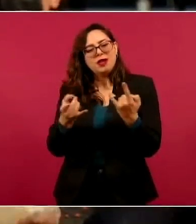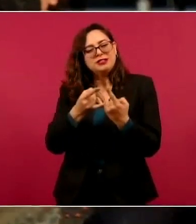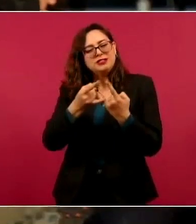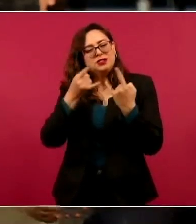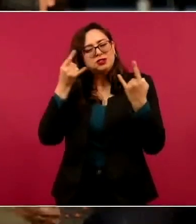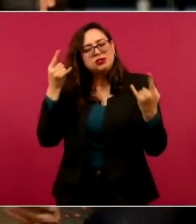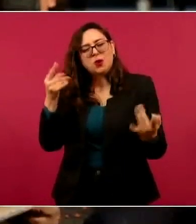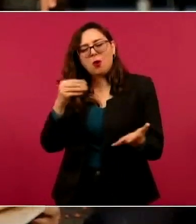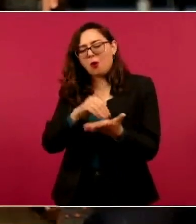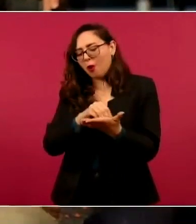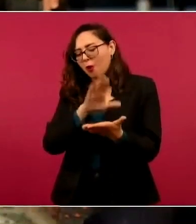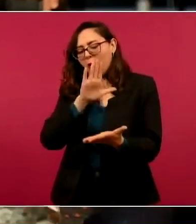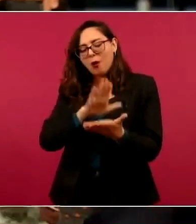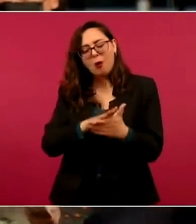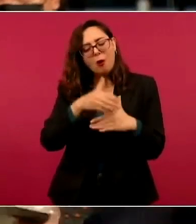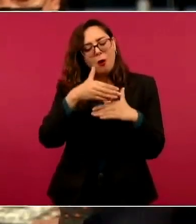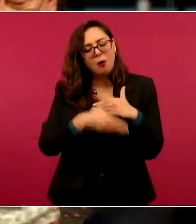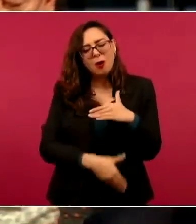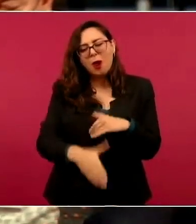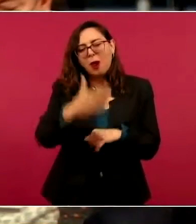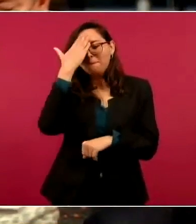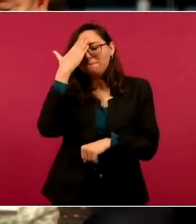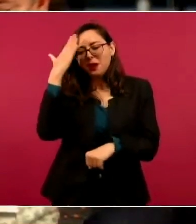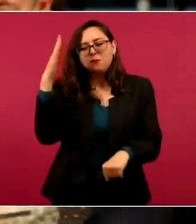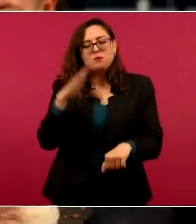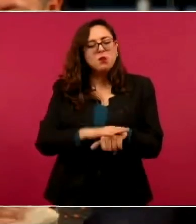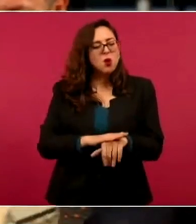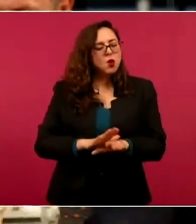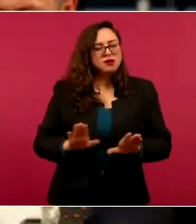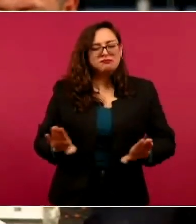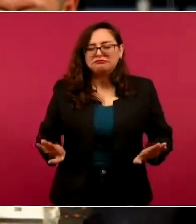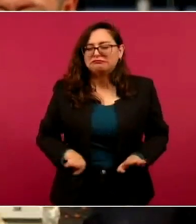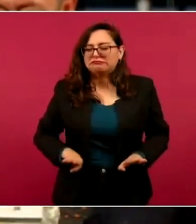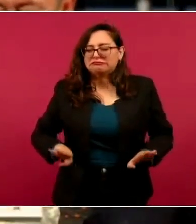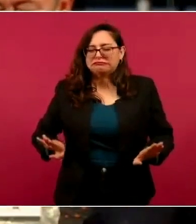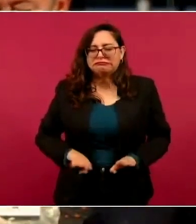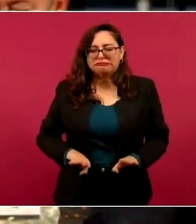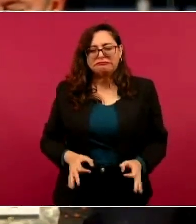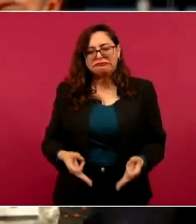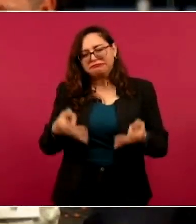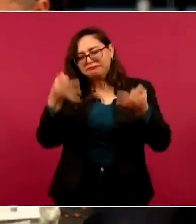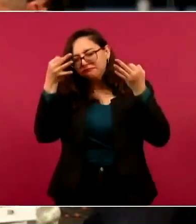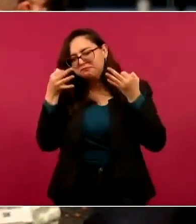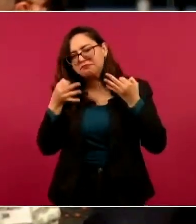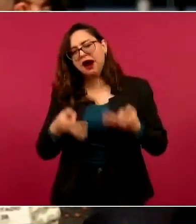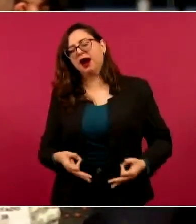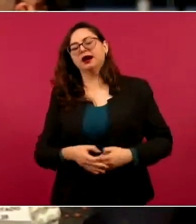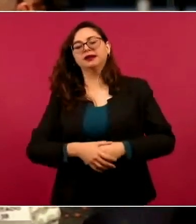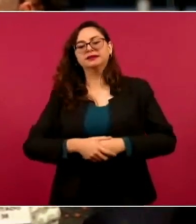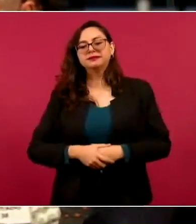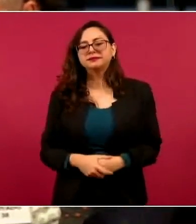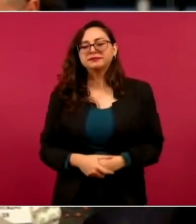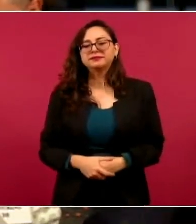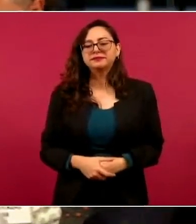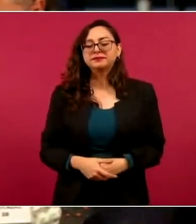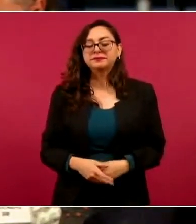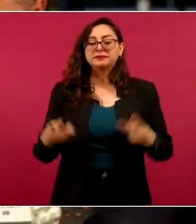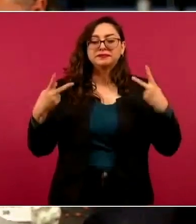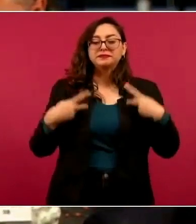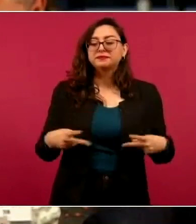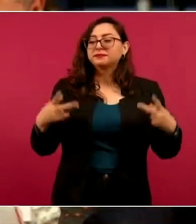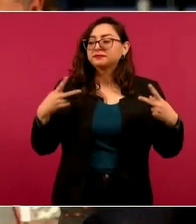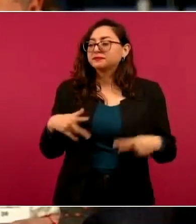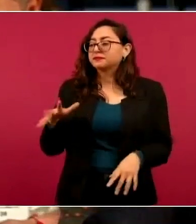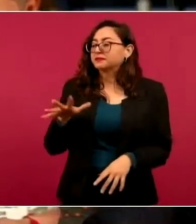guardó antes, durante y después de esta marcha. Vimos las expresiones de orgullo de cientos de miles de